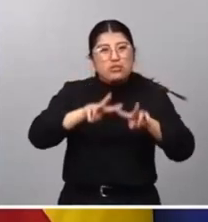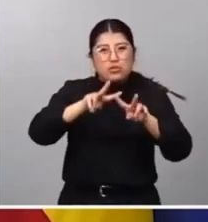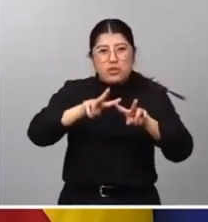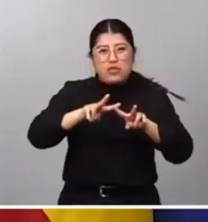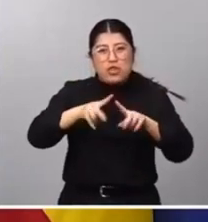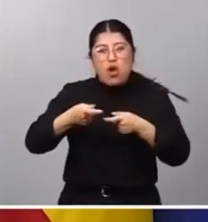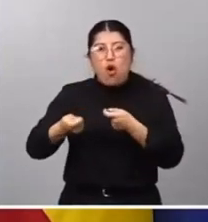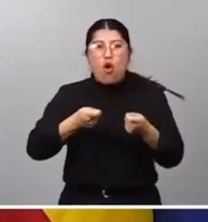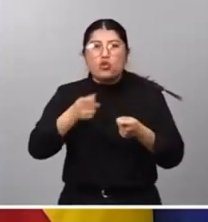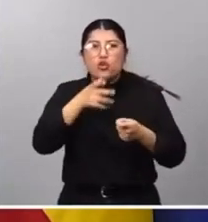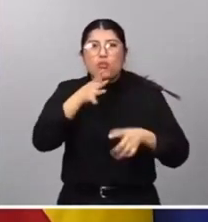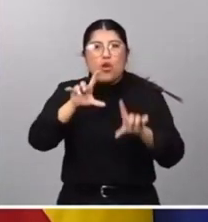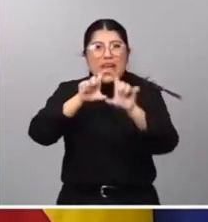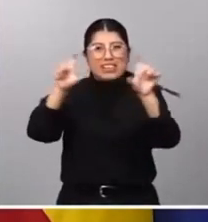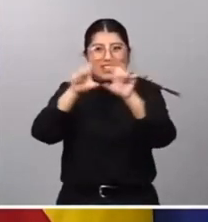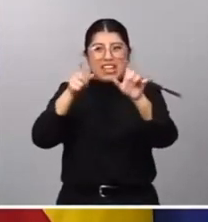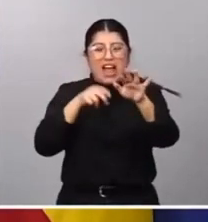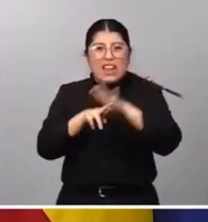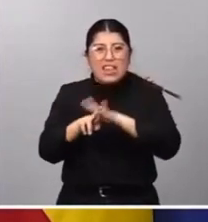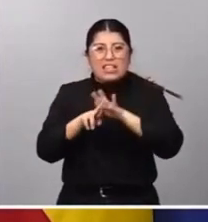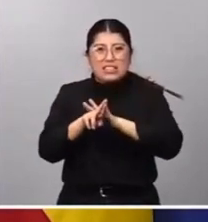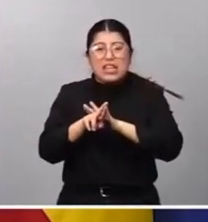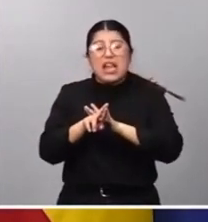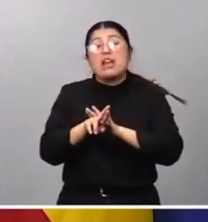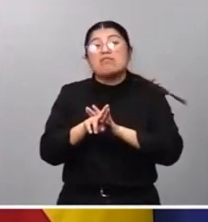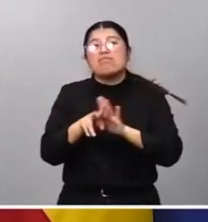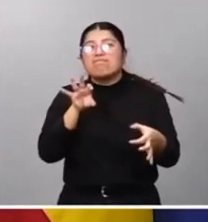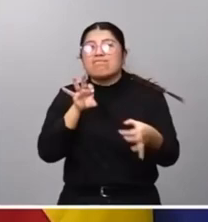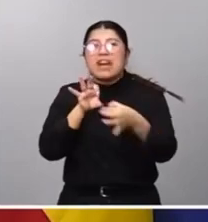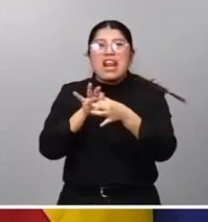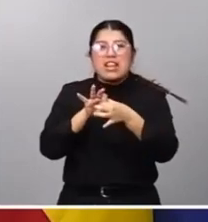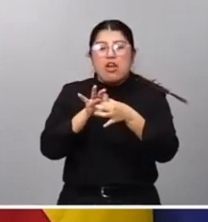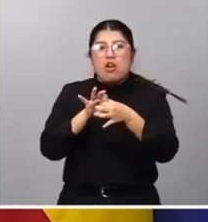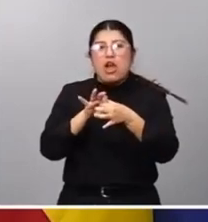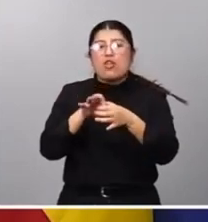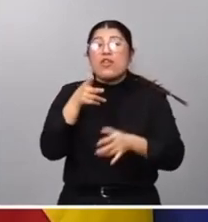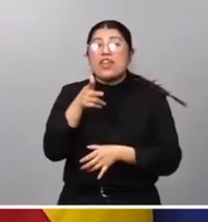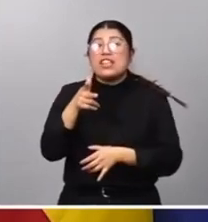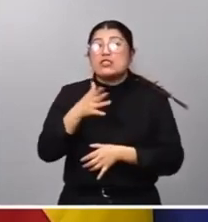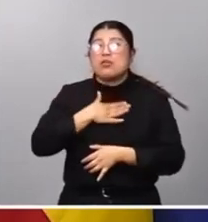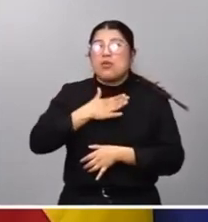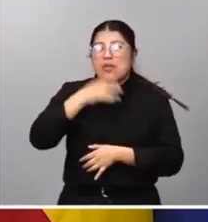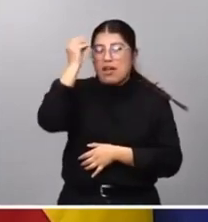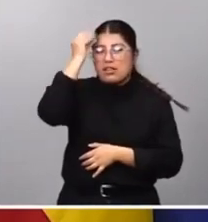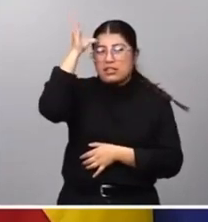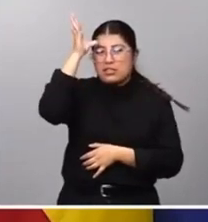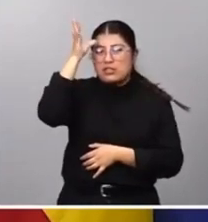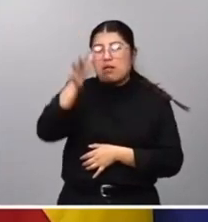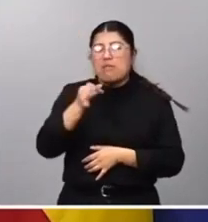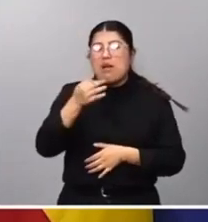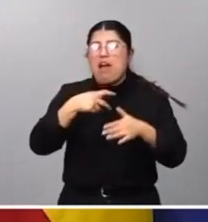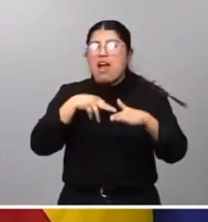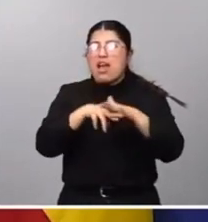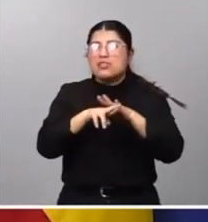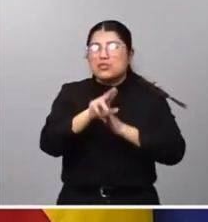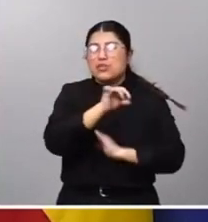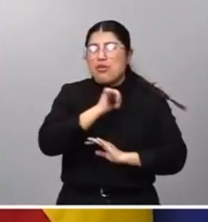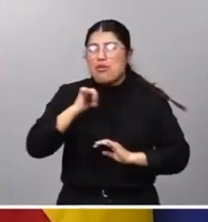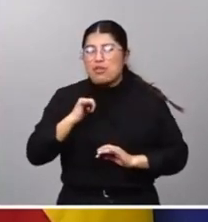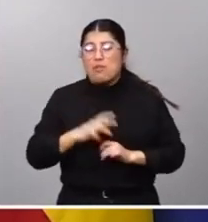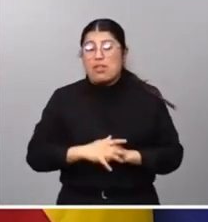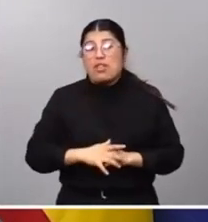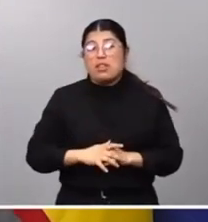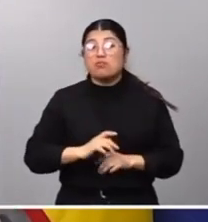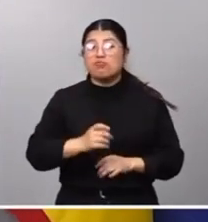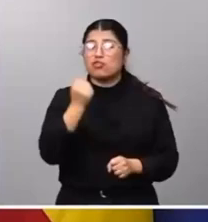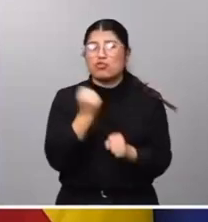de las propias entidades de gestión de derechos de propiedad intelectual y los operadores de gestión independientes, como les decía, que es una de las tareas